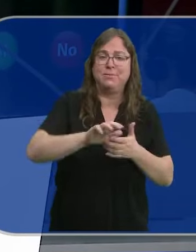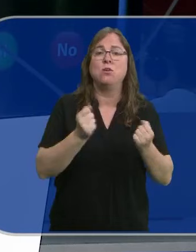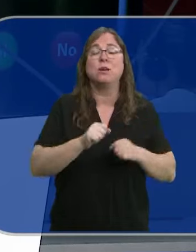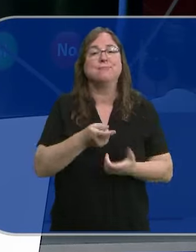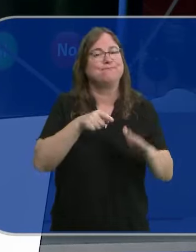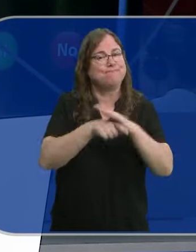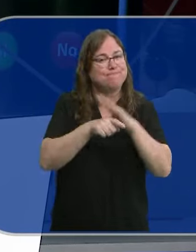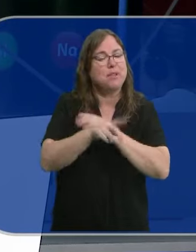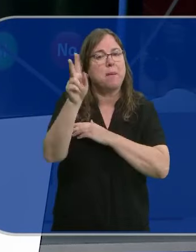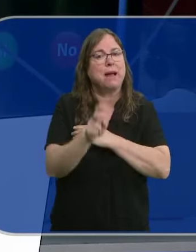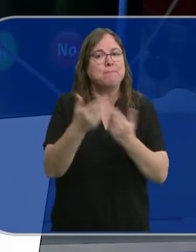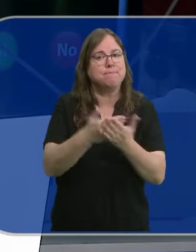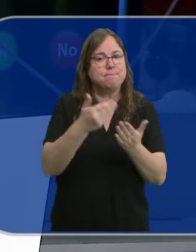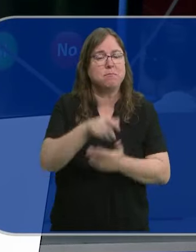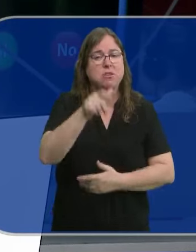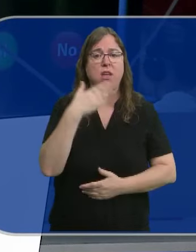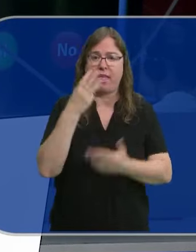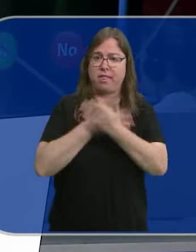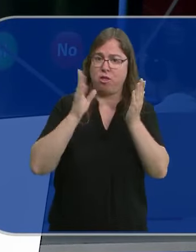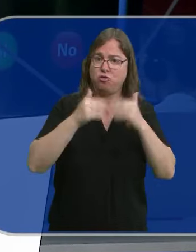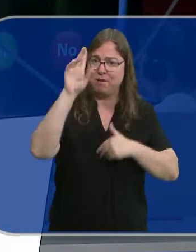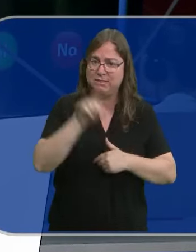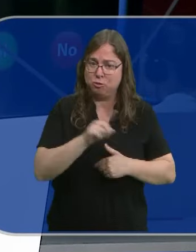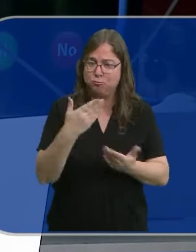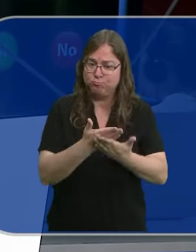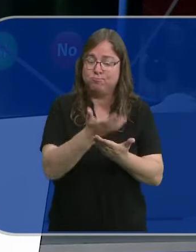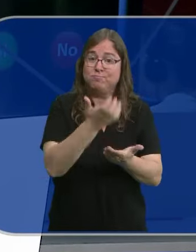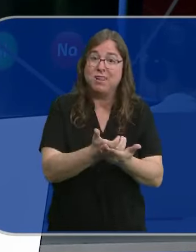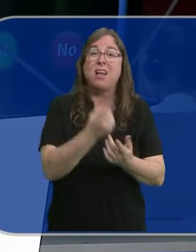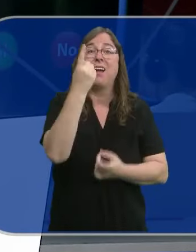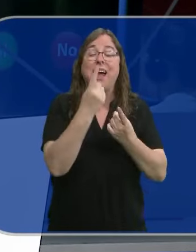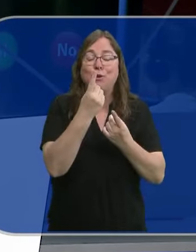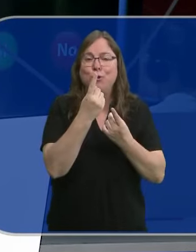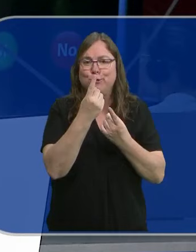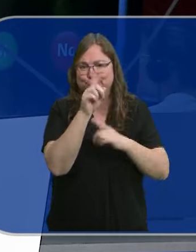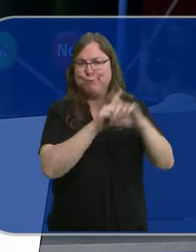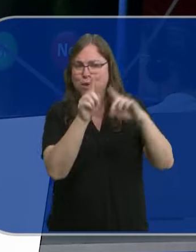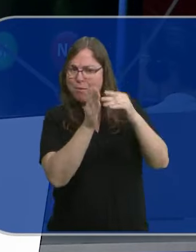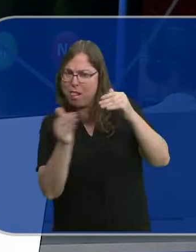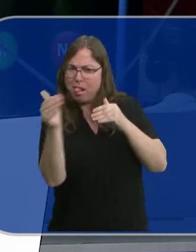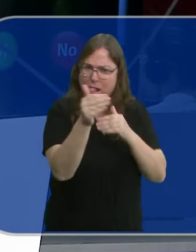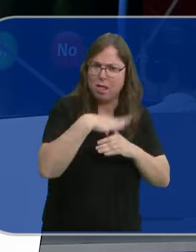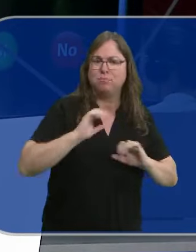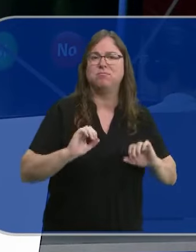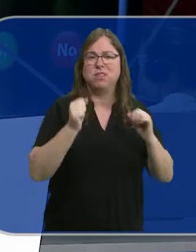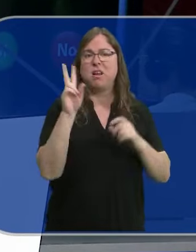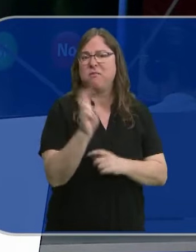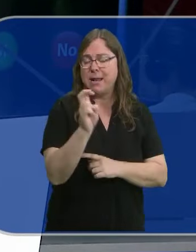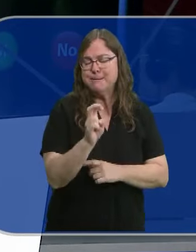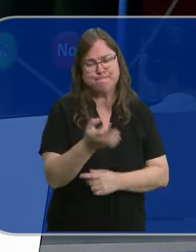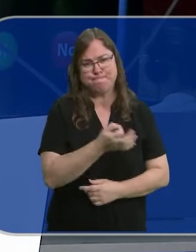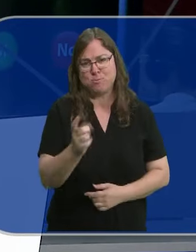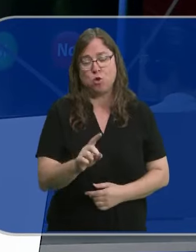Aunque esta herramienta servirá para acreditar si una persona es o no mayor de edad, lo cierto es que existen algunas grietas que hacen complicado que sea del todo útil y